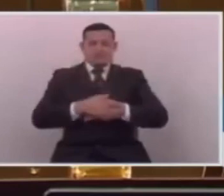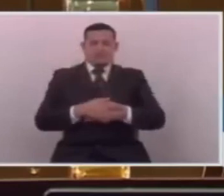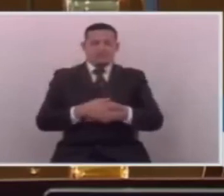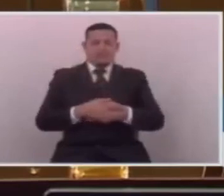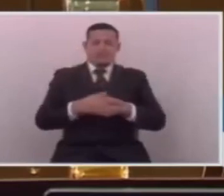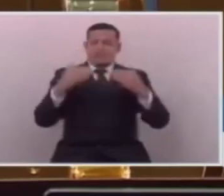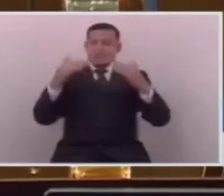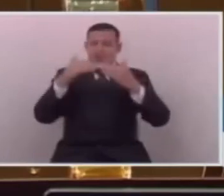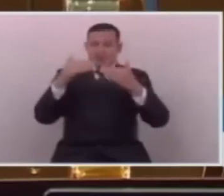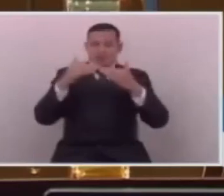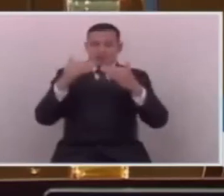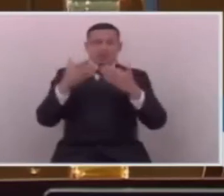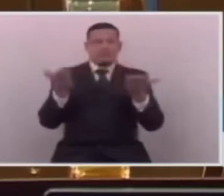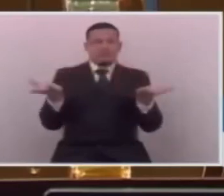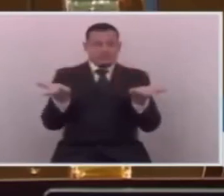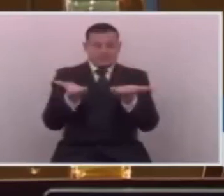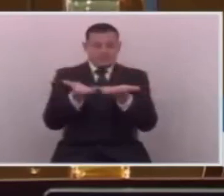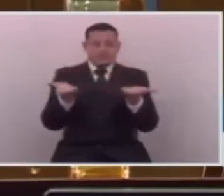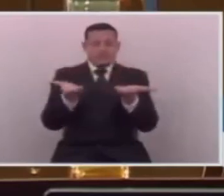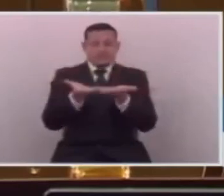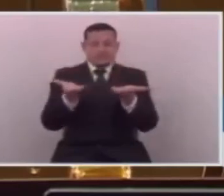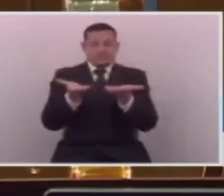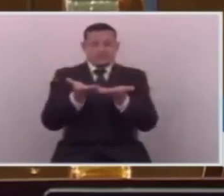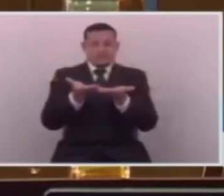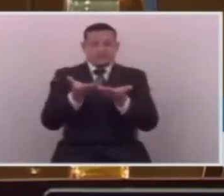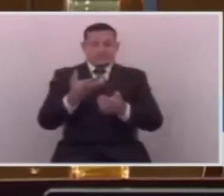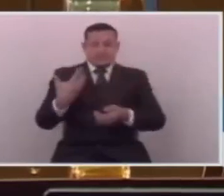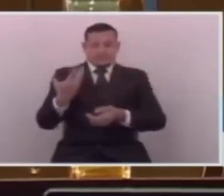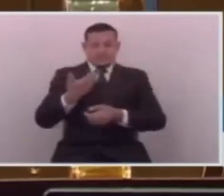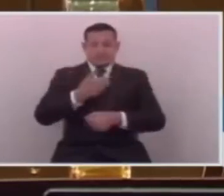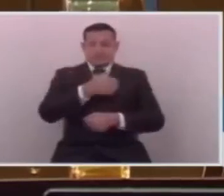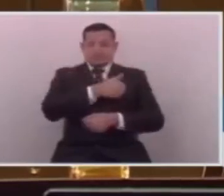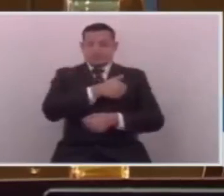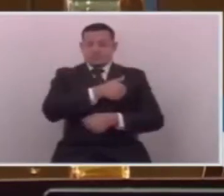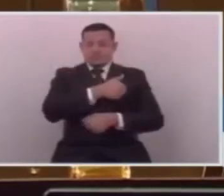también estamos haciendo nuestra parte.